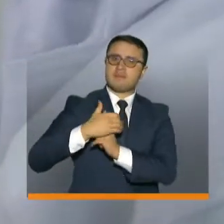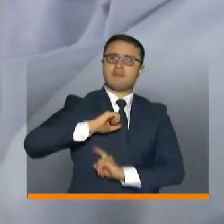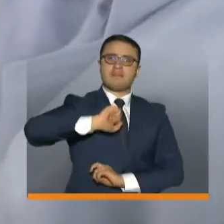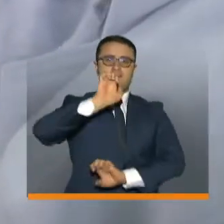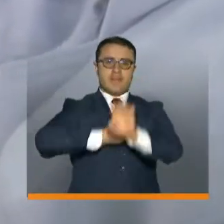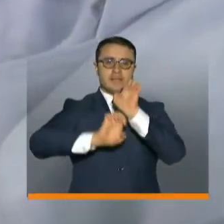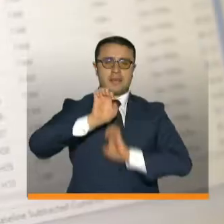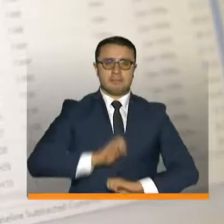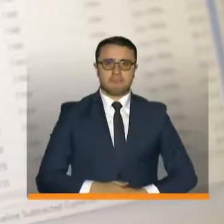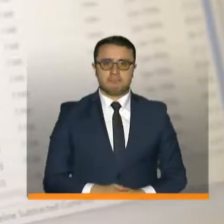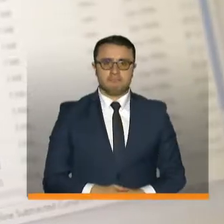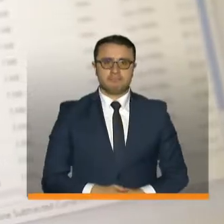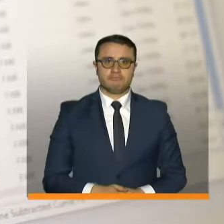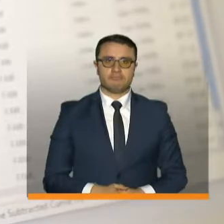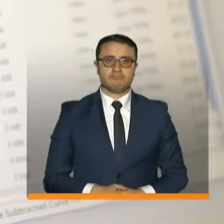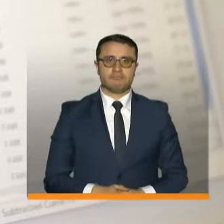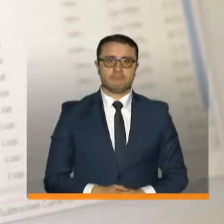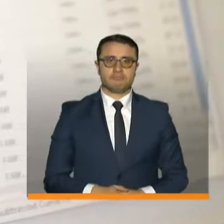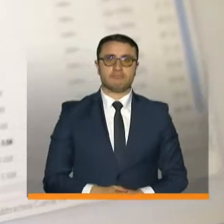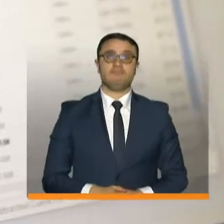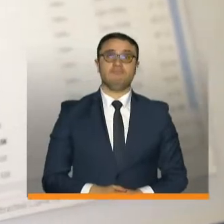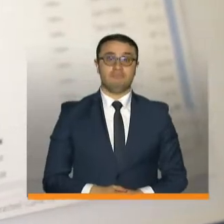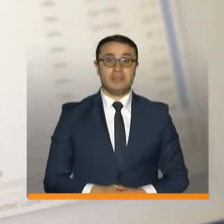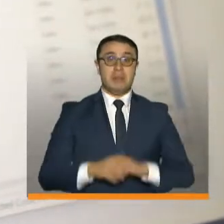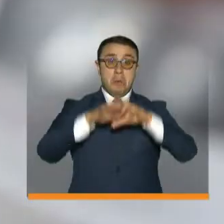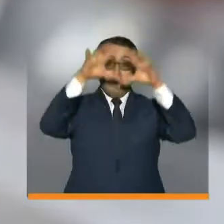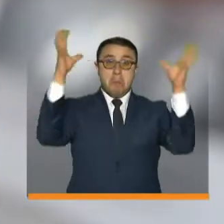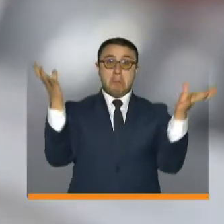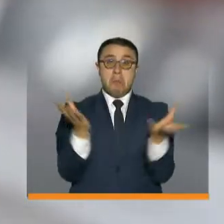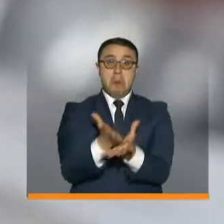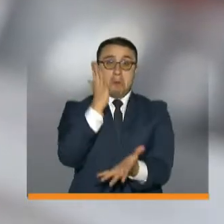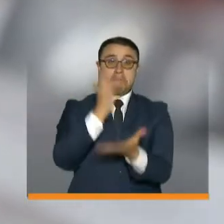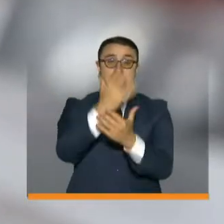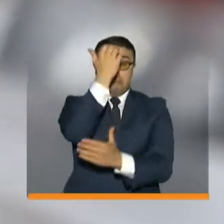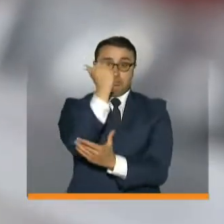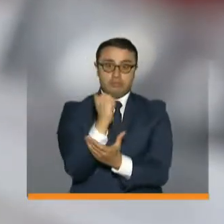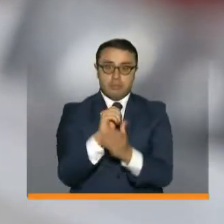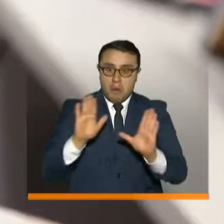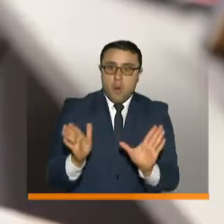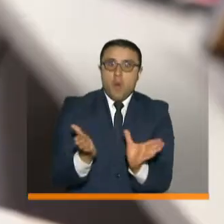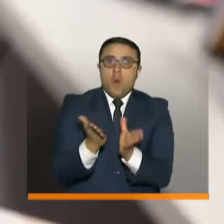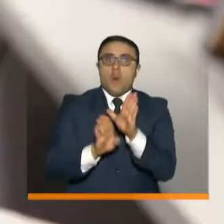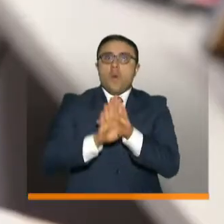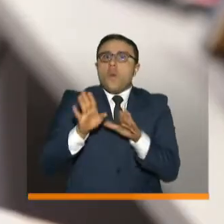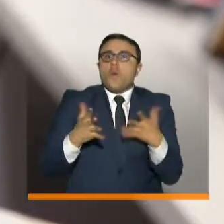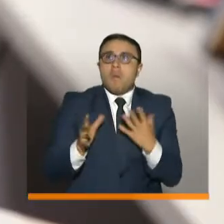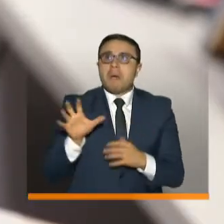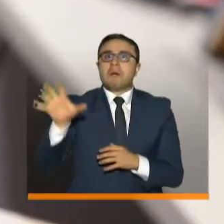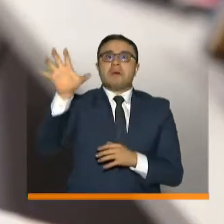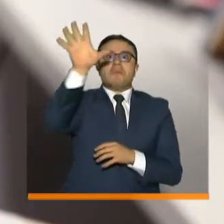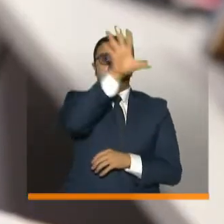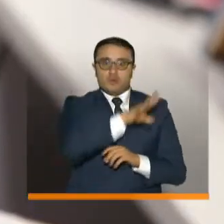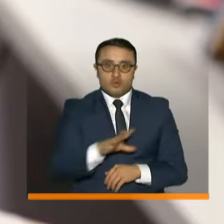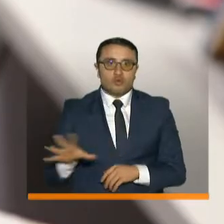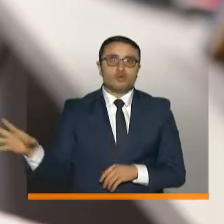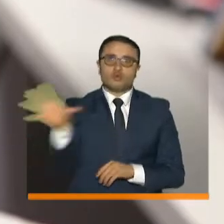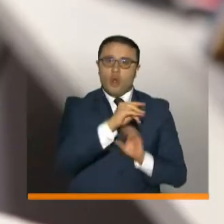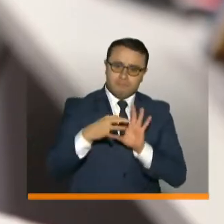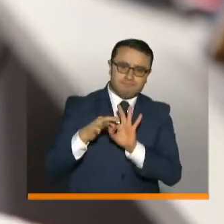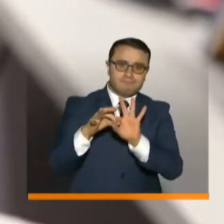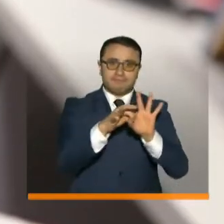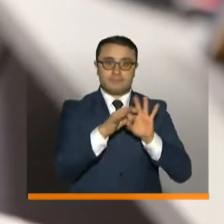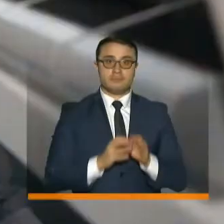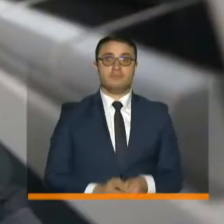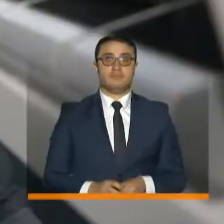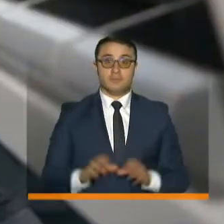Estado ha dicho que el único modo de superar los efectos mundiales de la pandemia es a través de la cooperación internacional. Mecanismos como